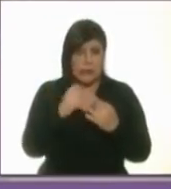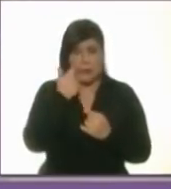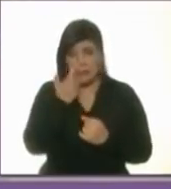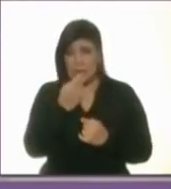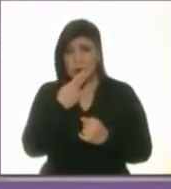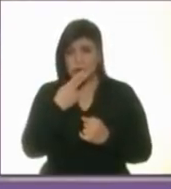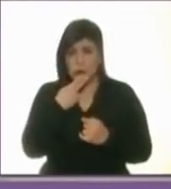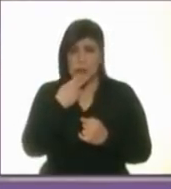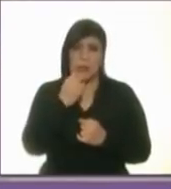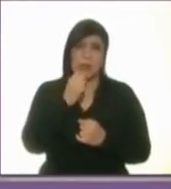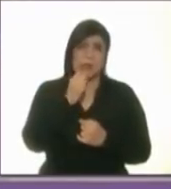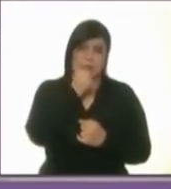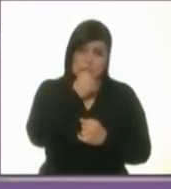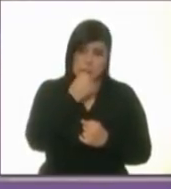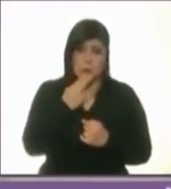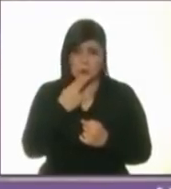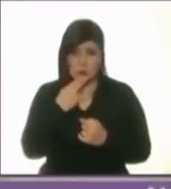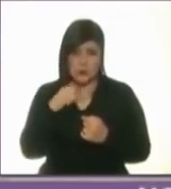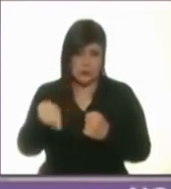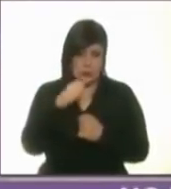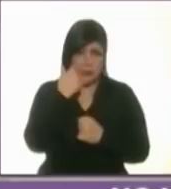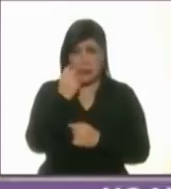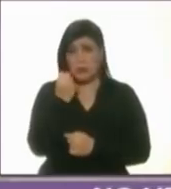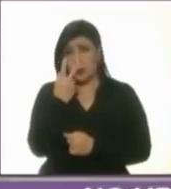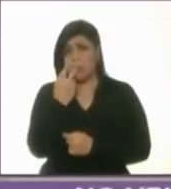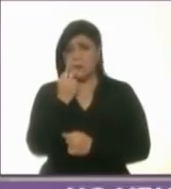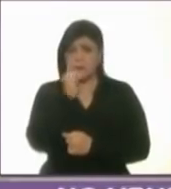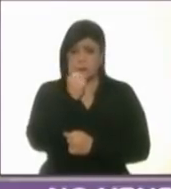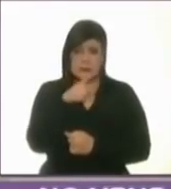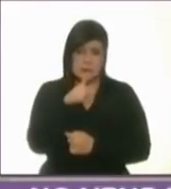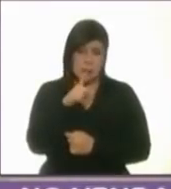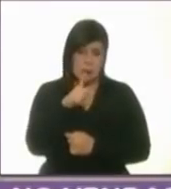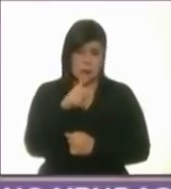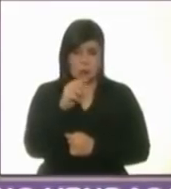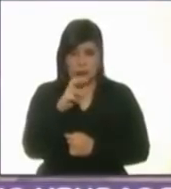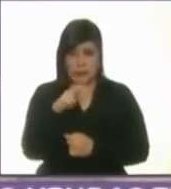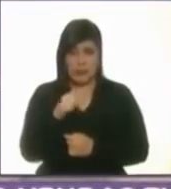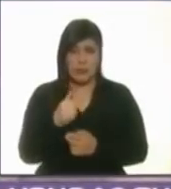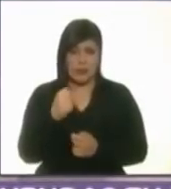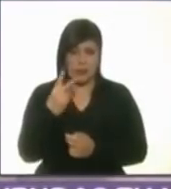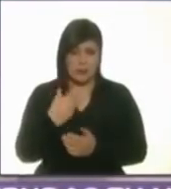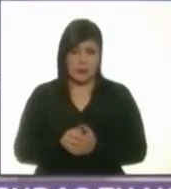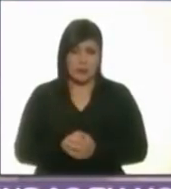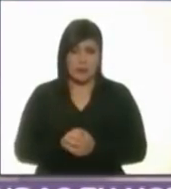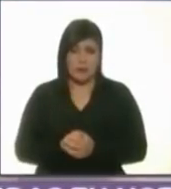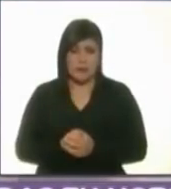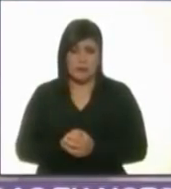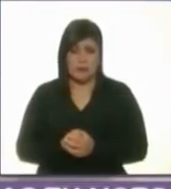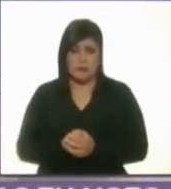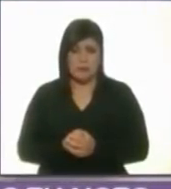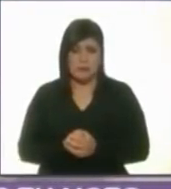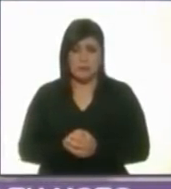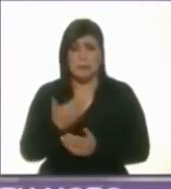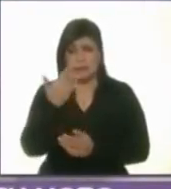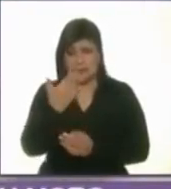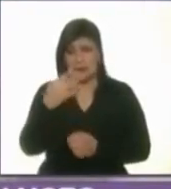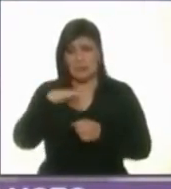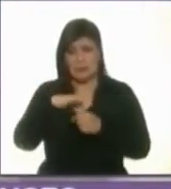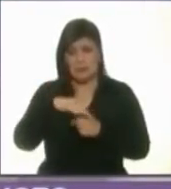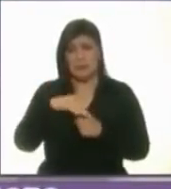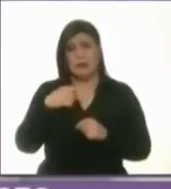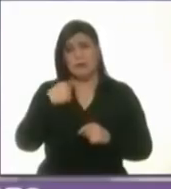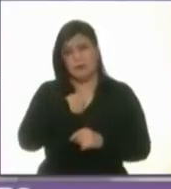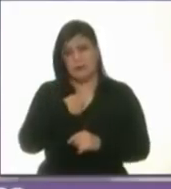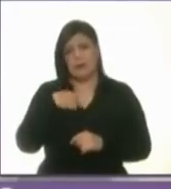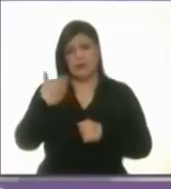esos segundos? Lorena, ¿serían dos? Nada más, ¿sí? Adelante. Pedirte que votes por mí el